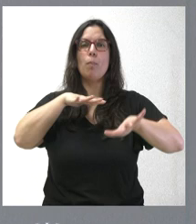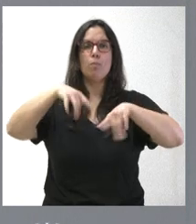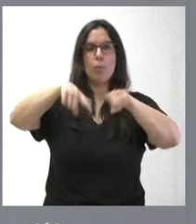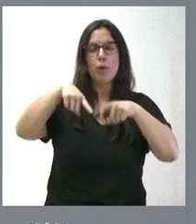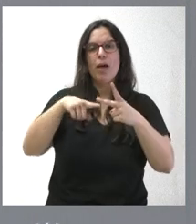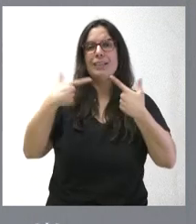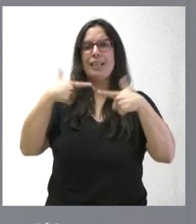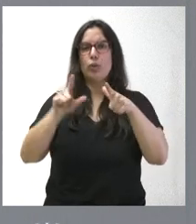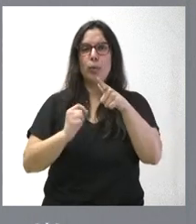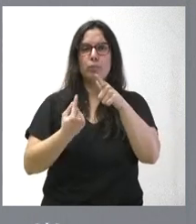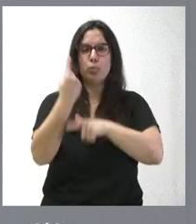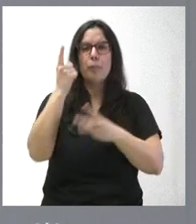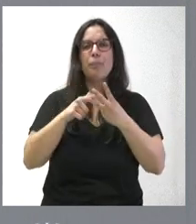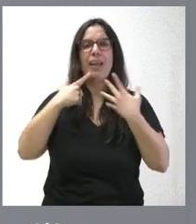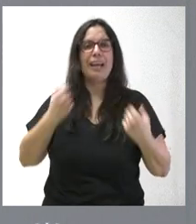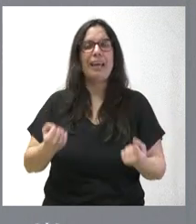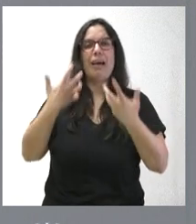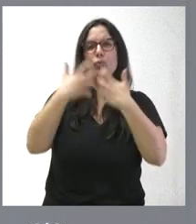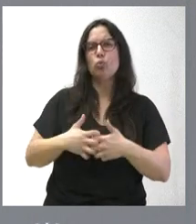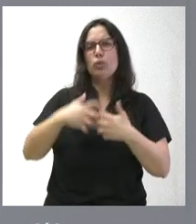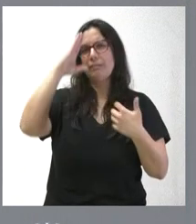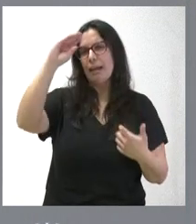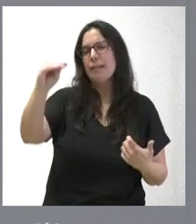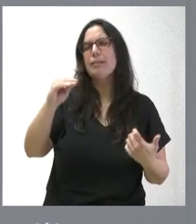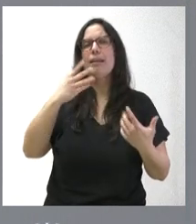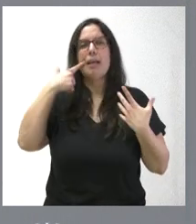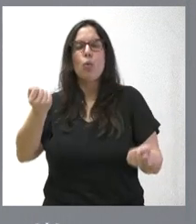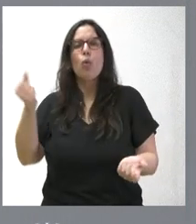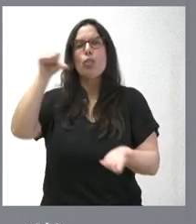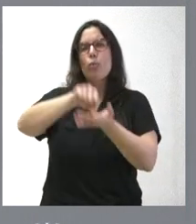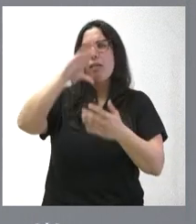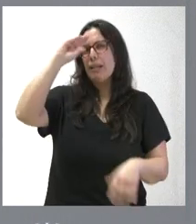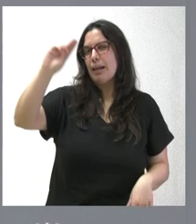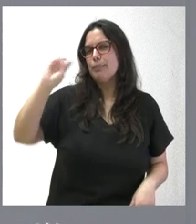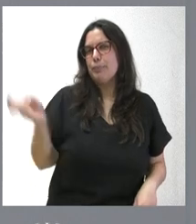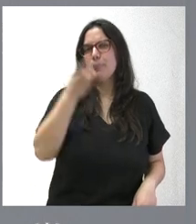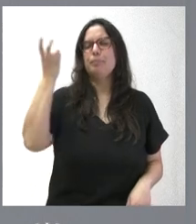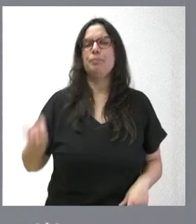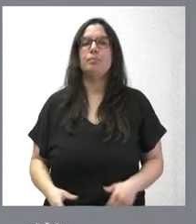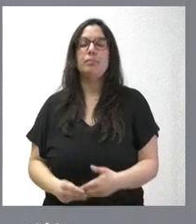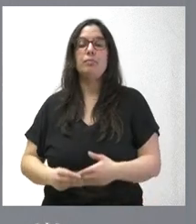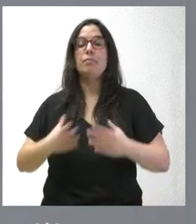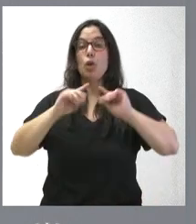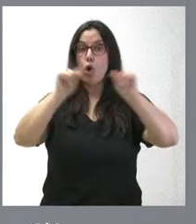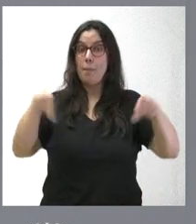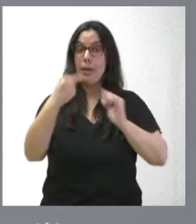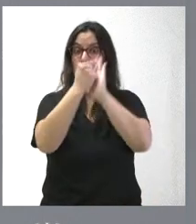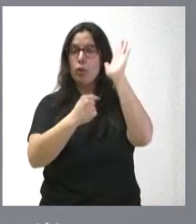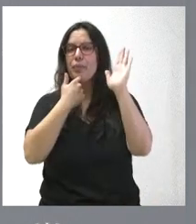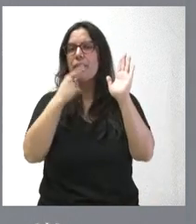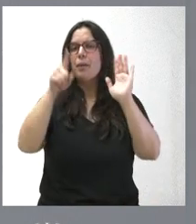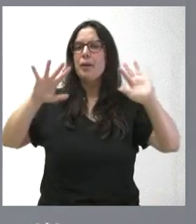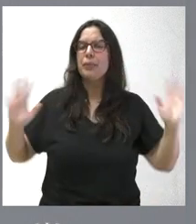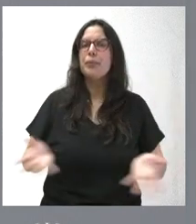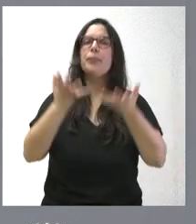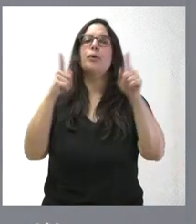sector aeroespacial, la energía, la industria inteligente, salud, ciudades inteligentes. El convenio va a impulsar la complementariedad